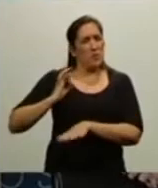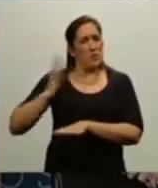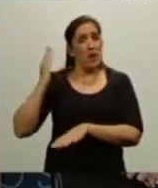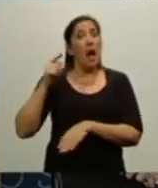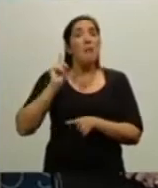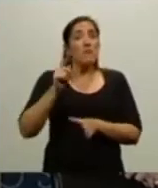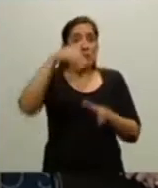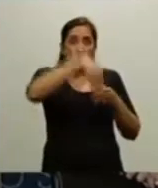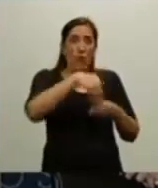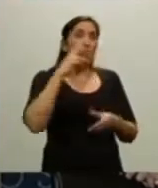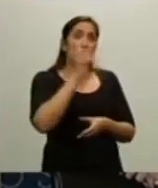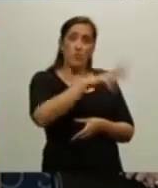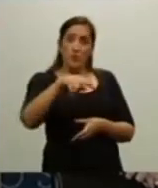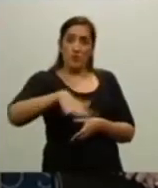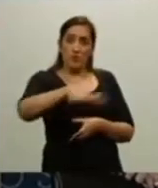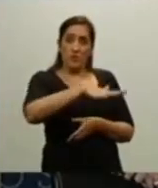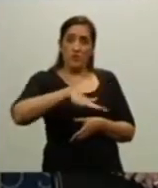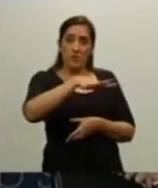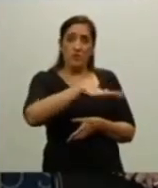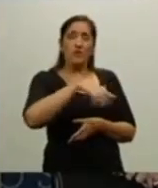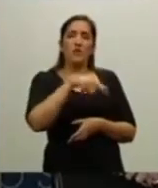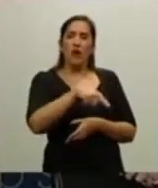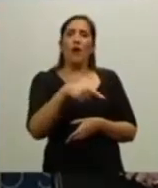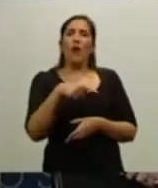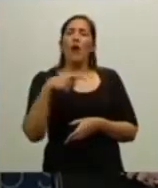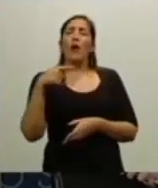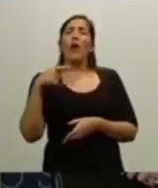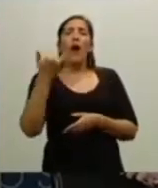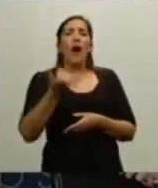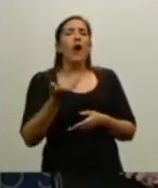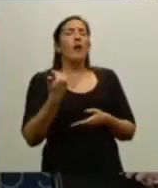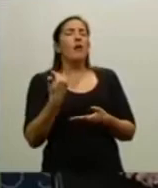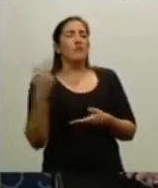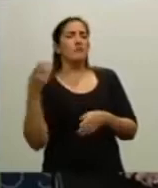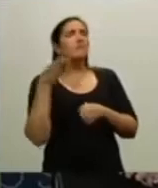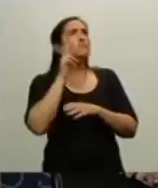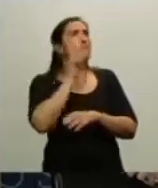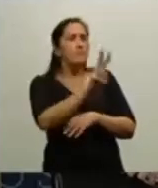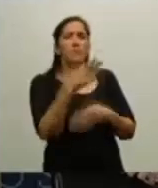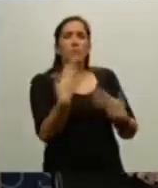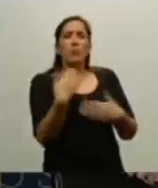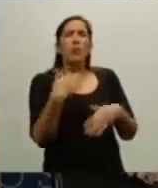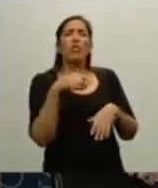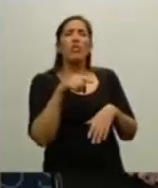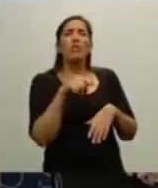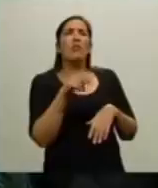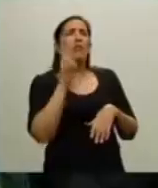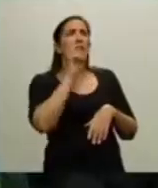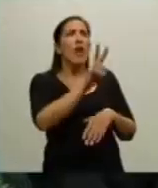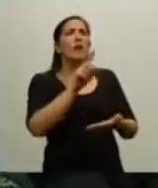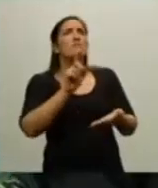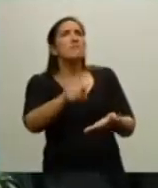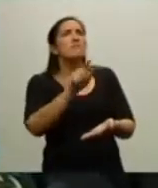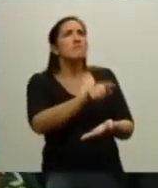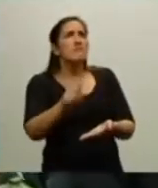mismo museo donde se puede, mediante un sistema interactivo, ver cuáles son los